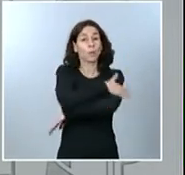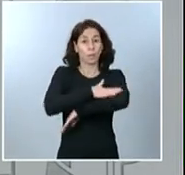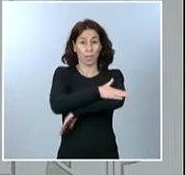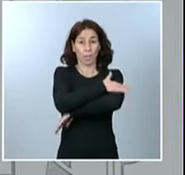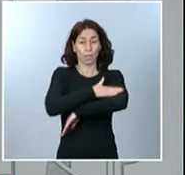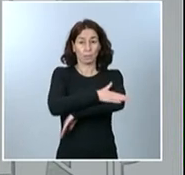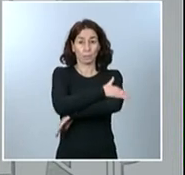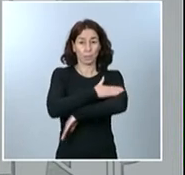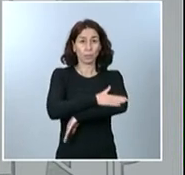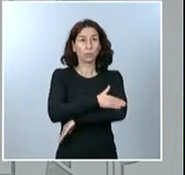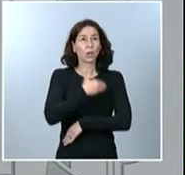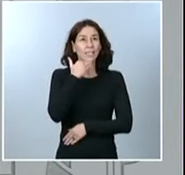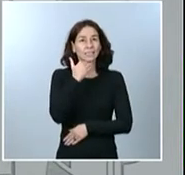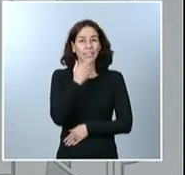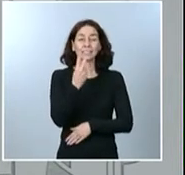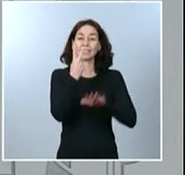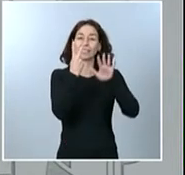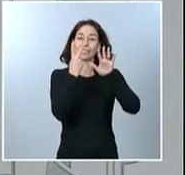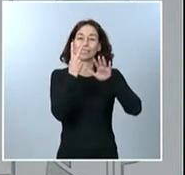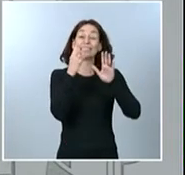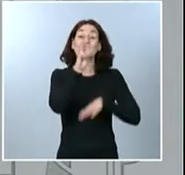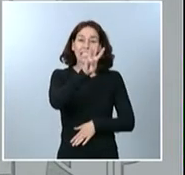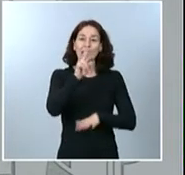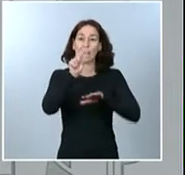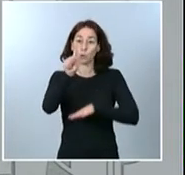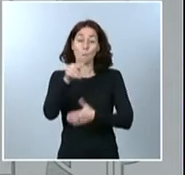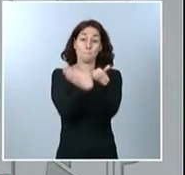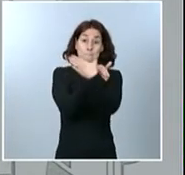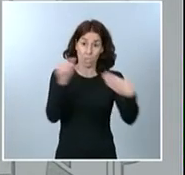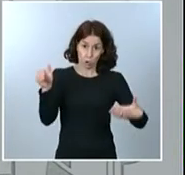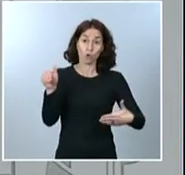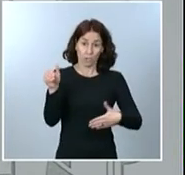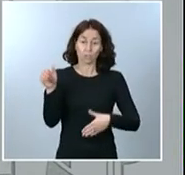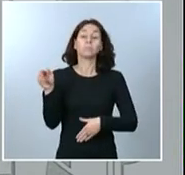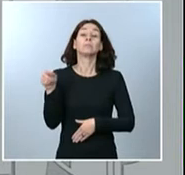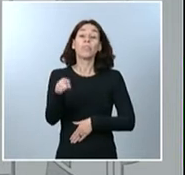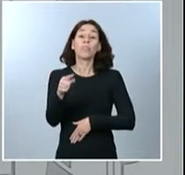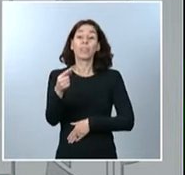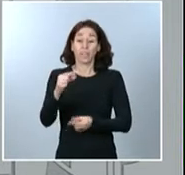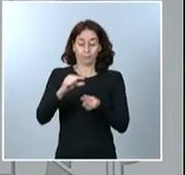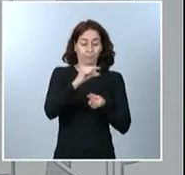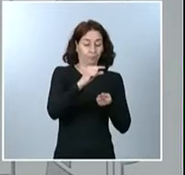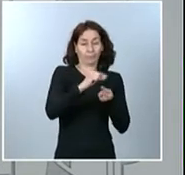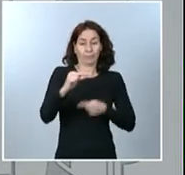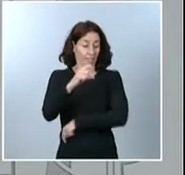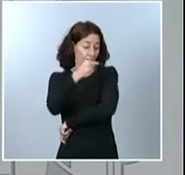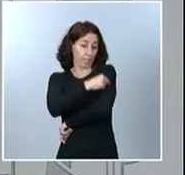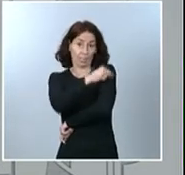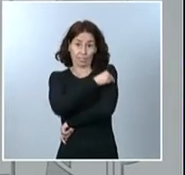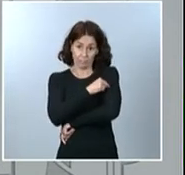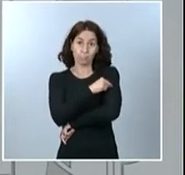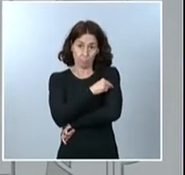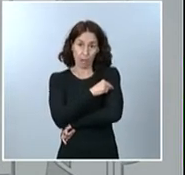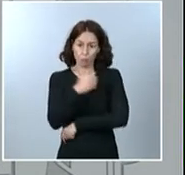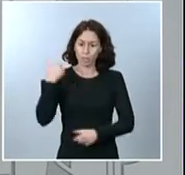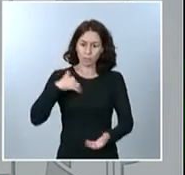más de 31 millones de dosis de la vacuna desarrollada por AstraZeneca, la compañía farmacéutica AstraZeneca, contra el COVID-19. Como